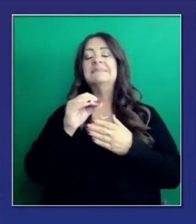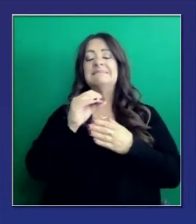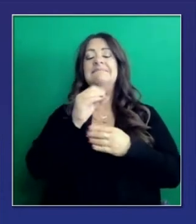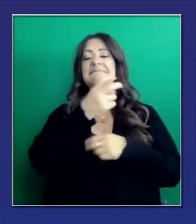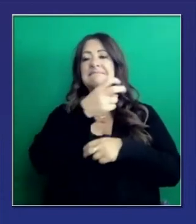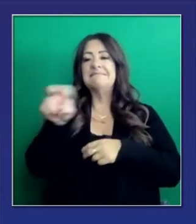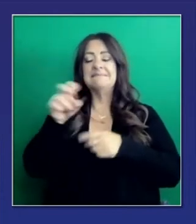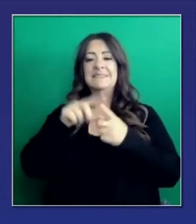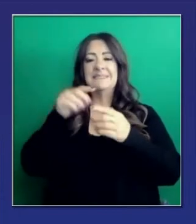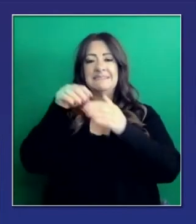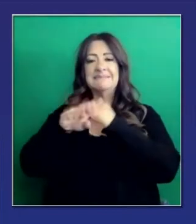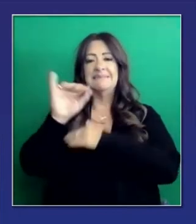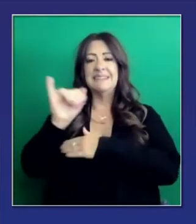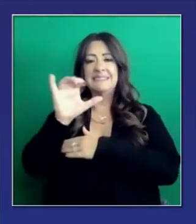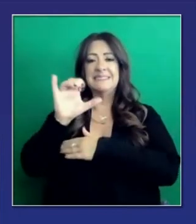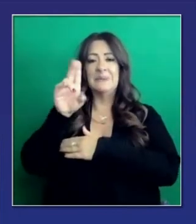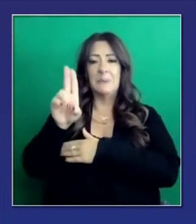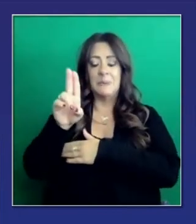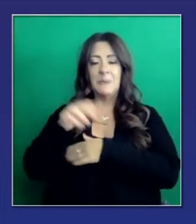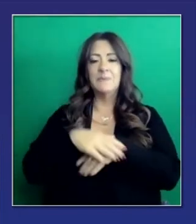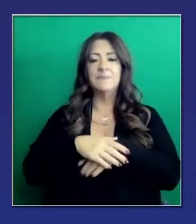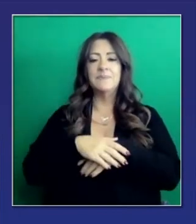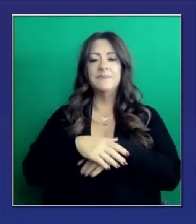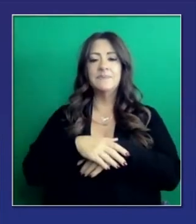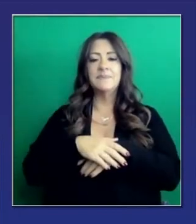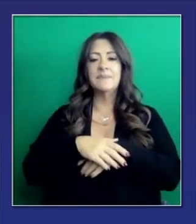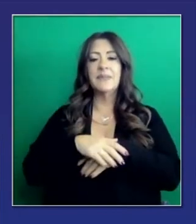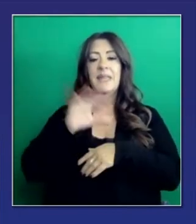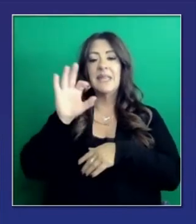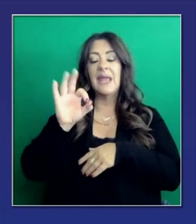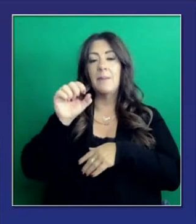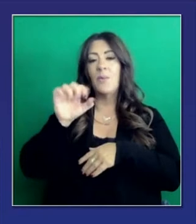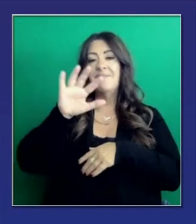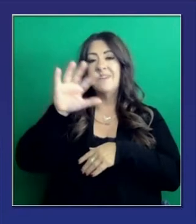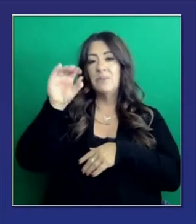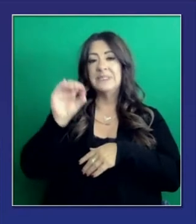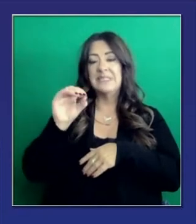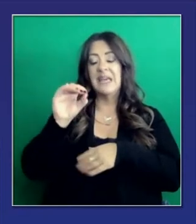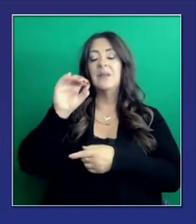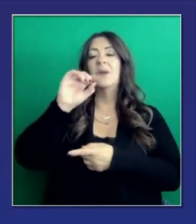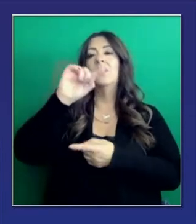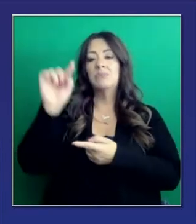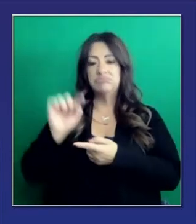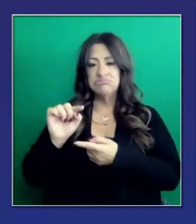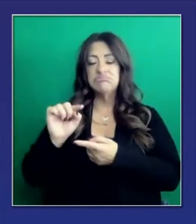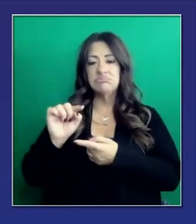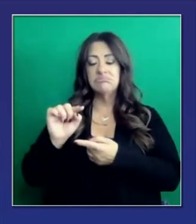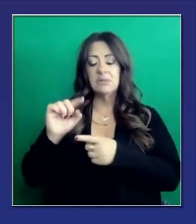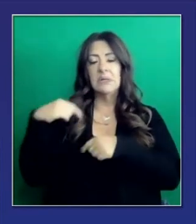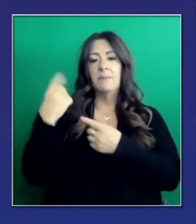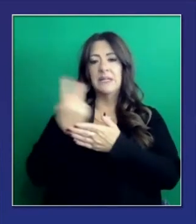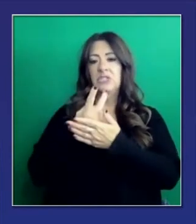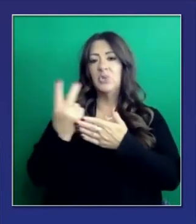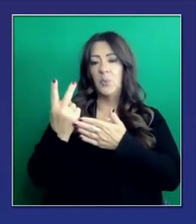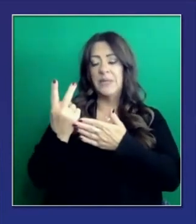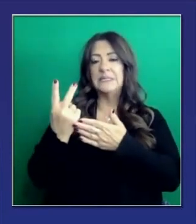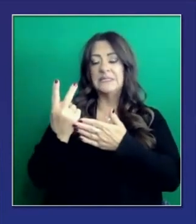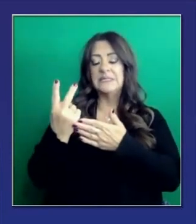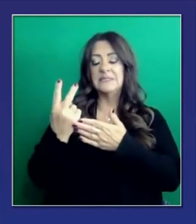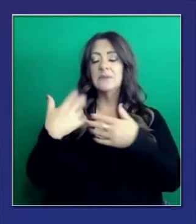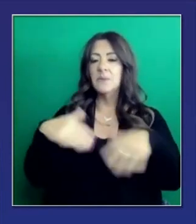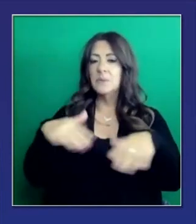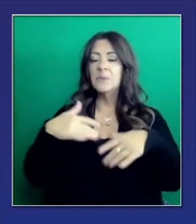cuidado intensivo. Y como pueden ver aquí, hay un 9.5% de disminución a través de dos semanas en cuanto a